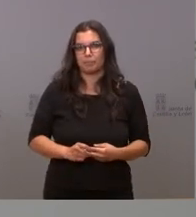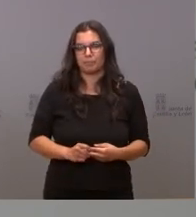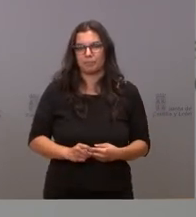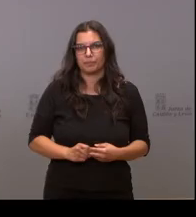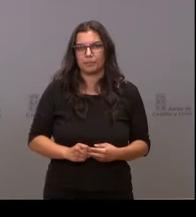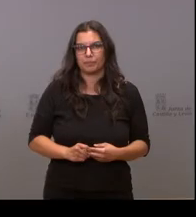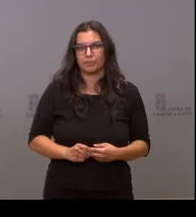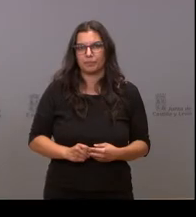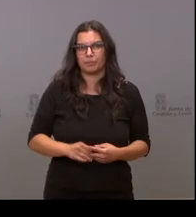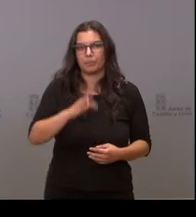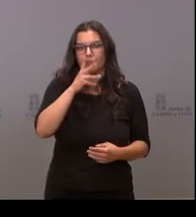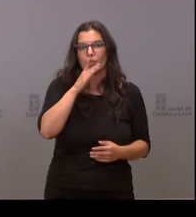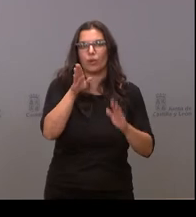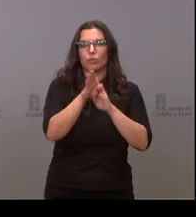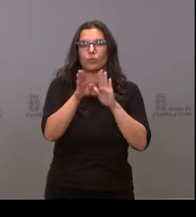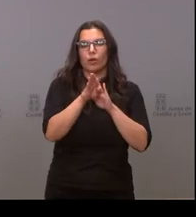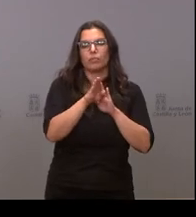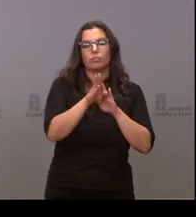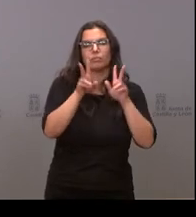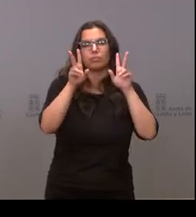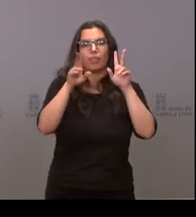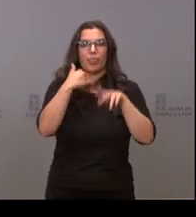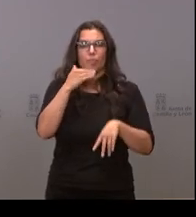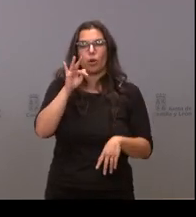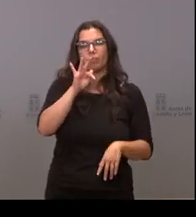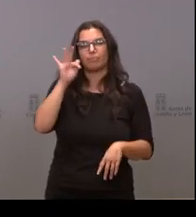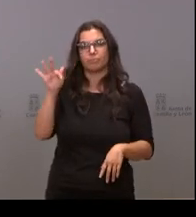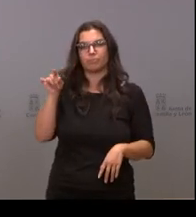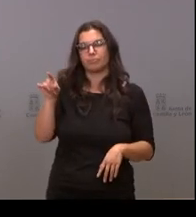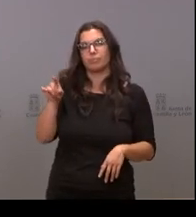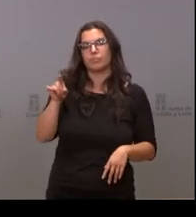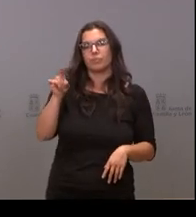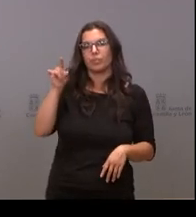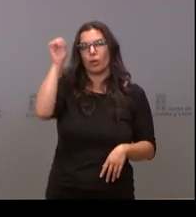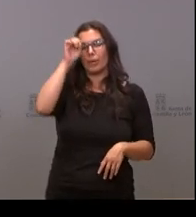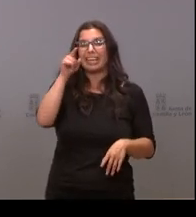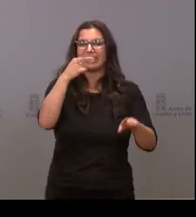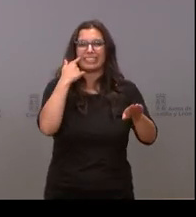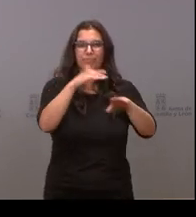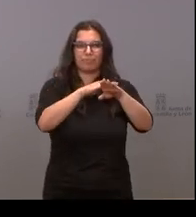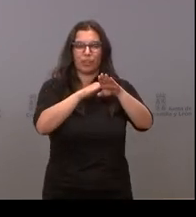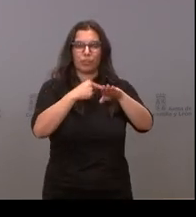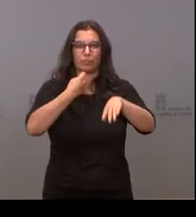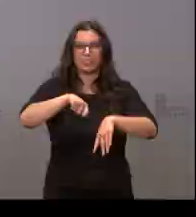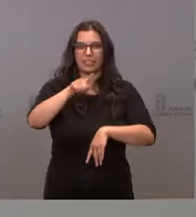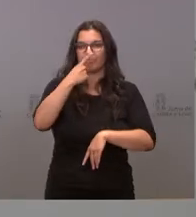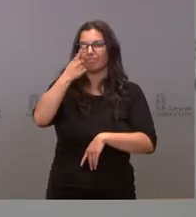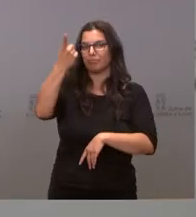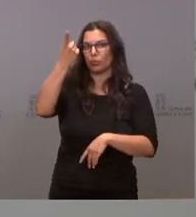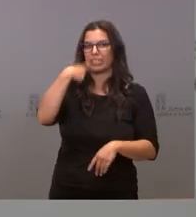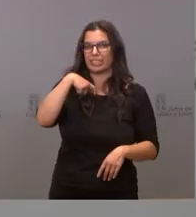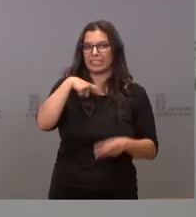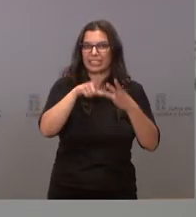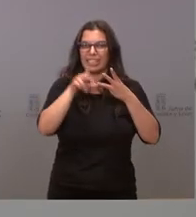Vamos a continuar ahora en Zamora donde tenemos a Carlos Gil de La Opinión. Perdón, se me había quedado